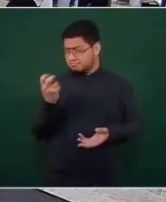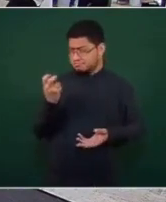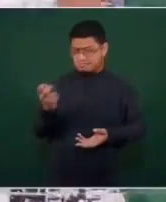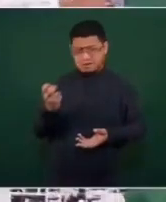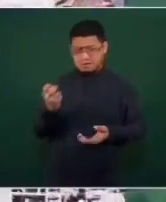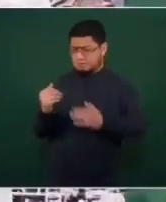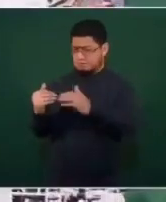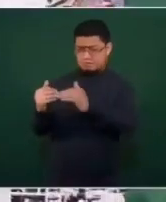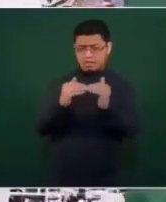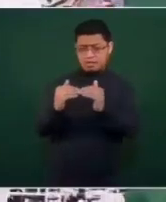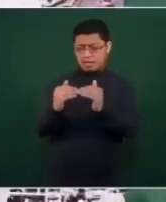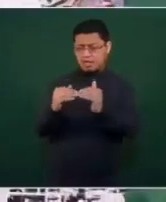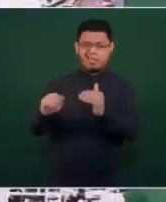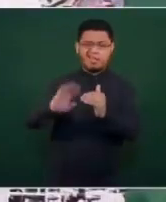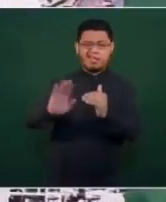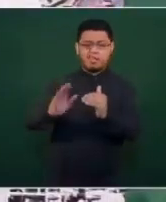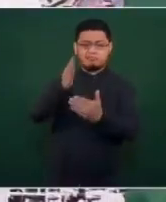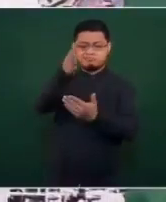hacerse a lado